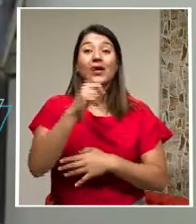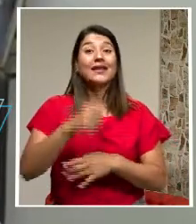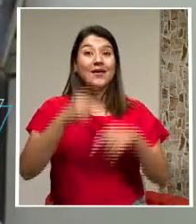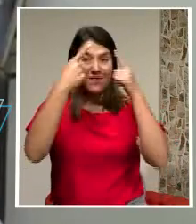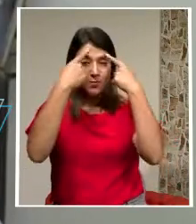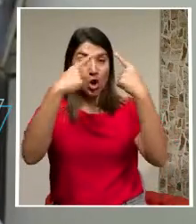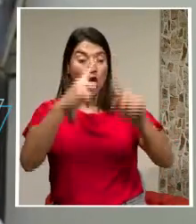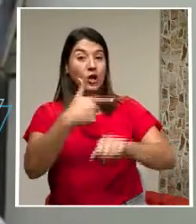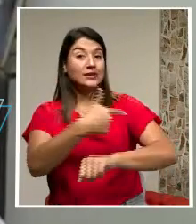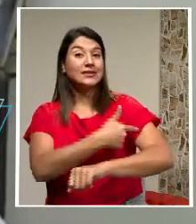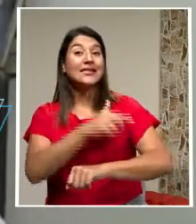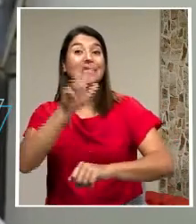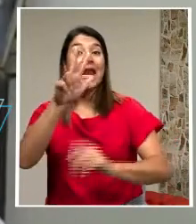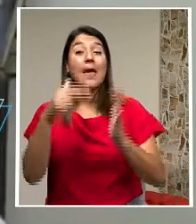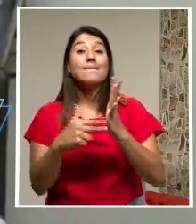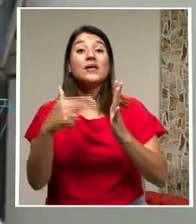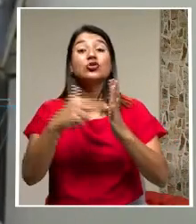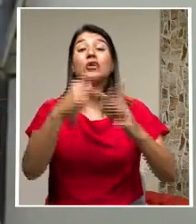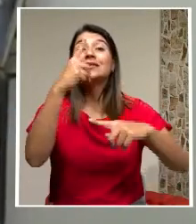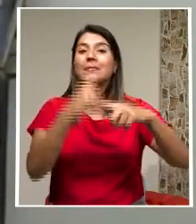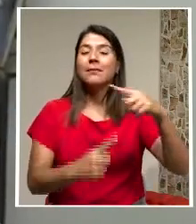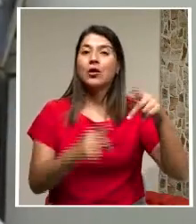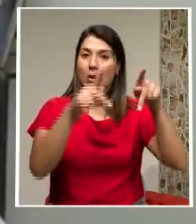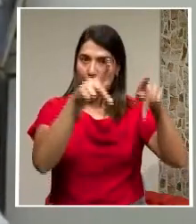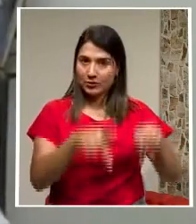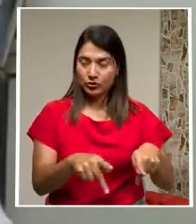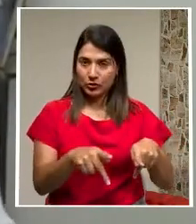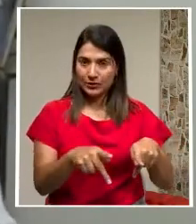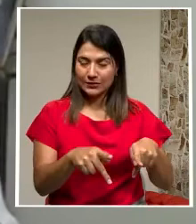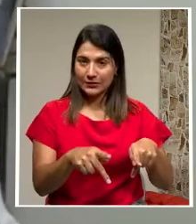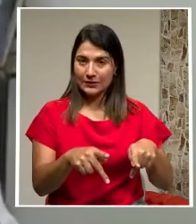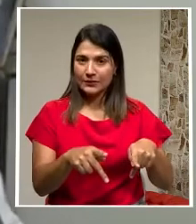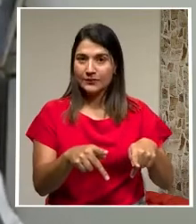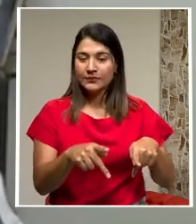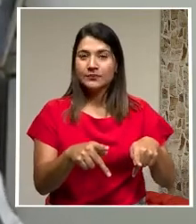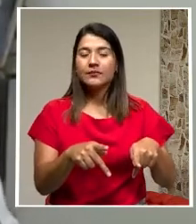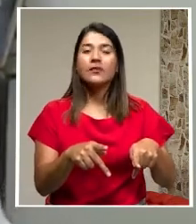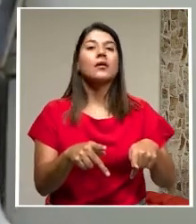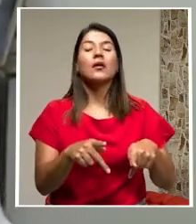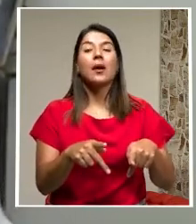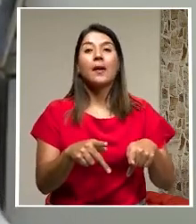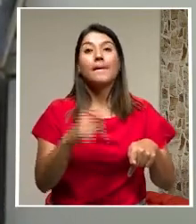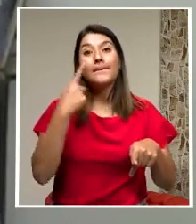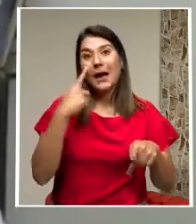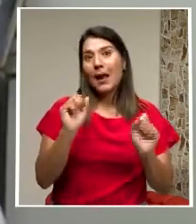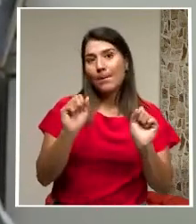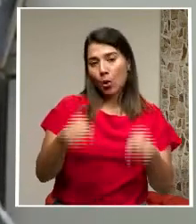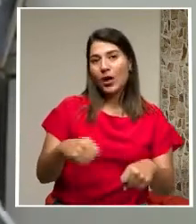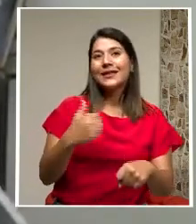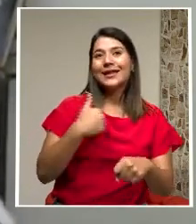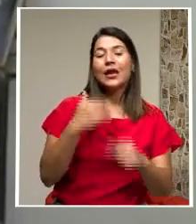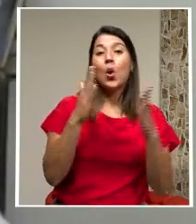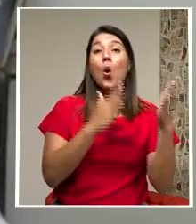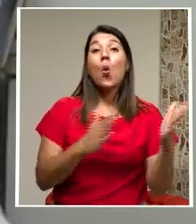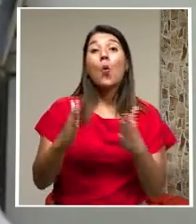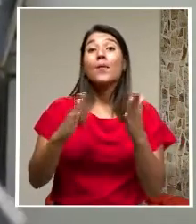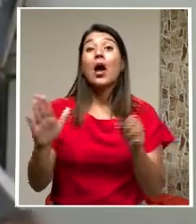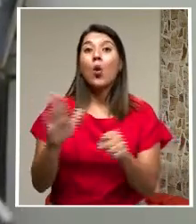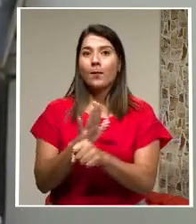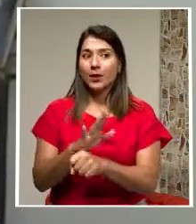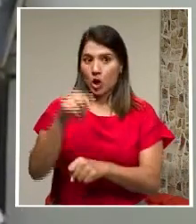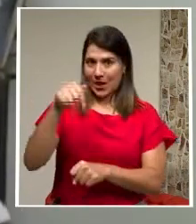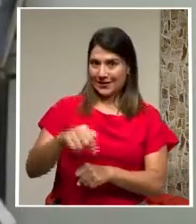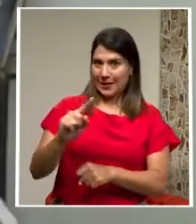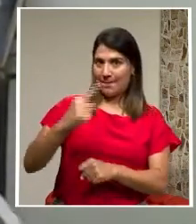vacunar Más de 3 millones Y medio De personas Con un esquema Completo Al menos Por este primer año Porque